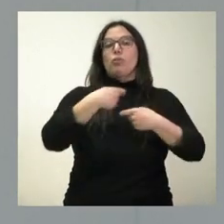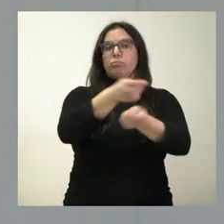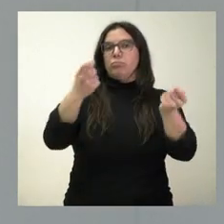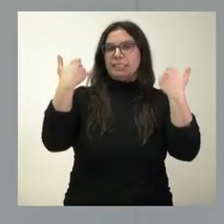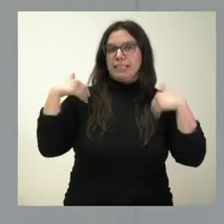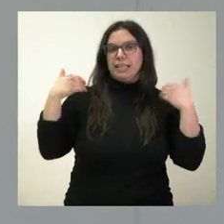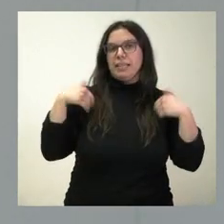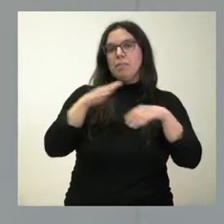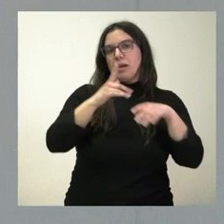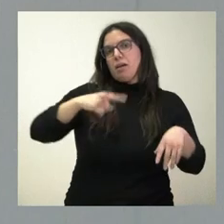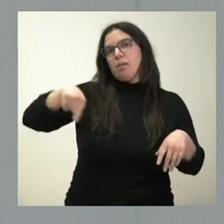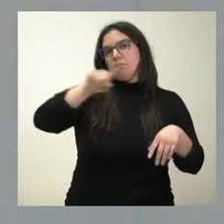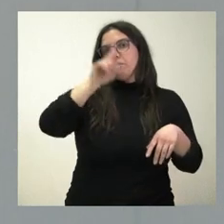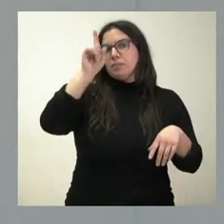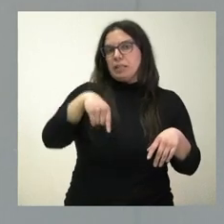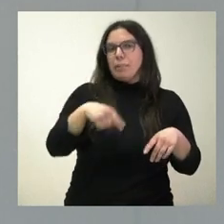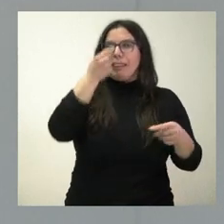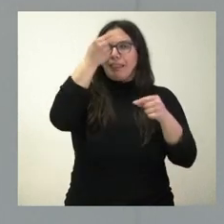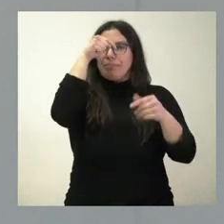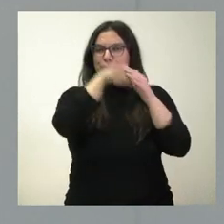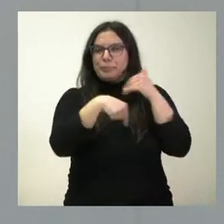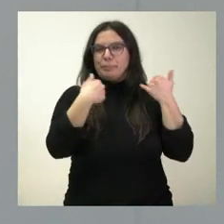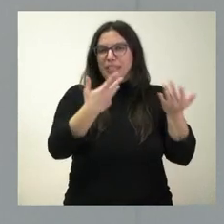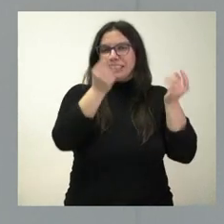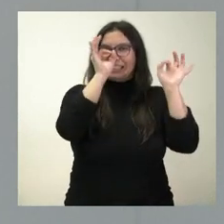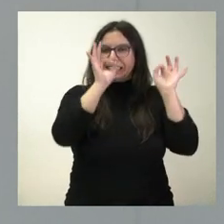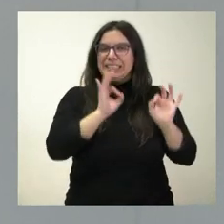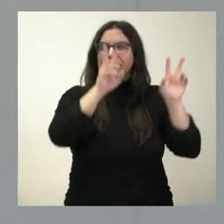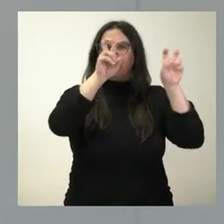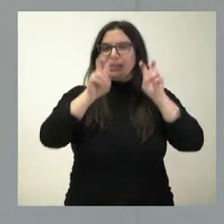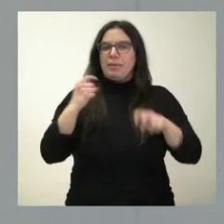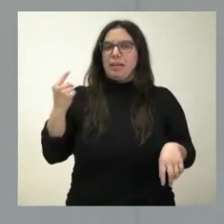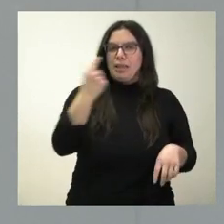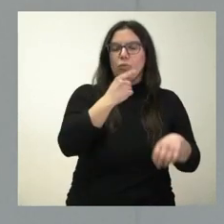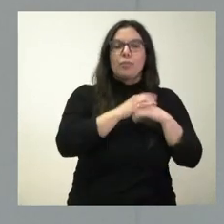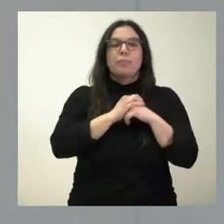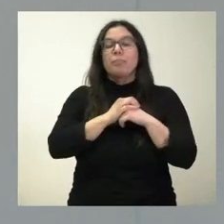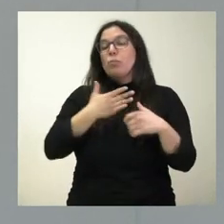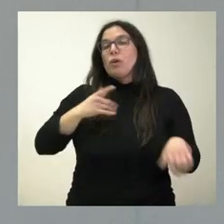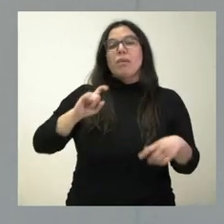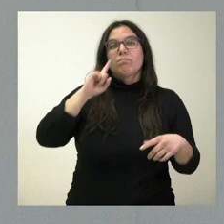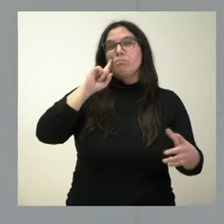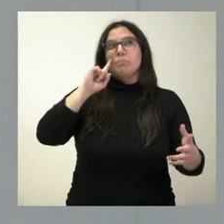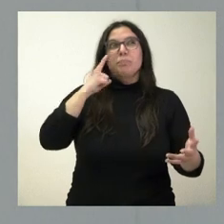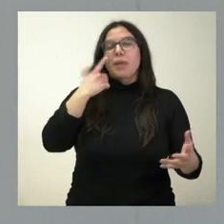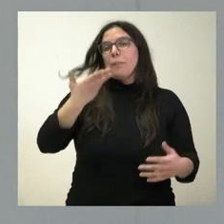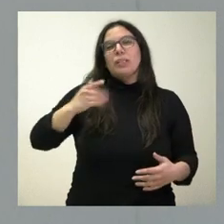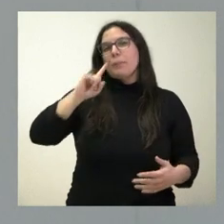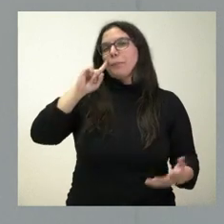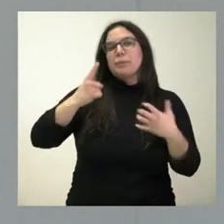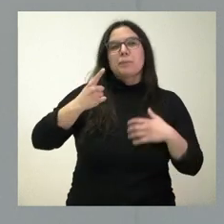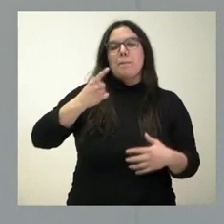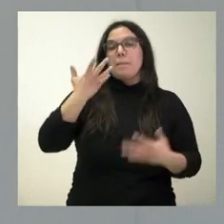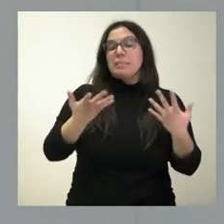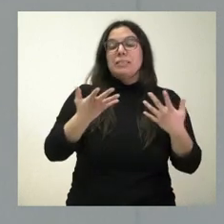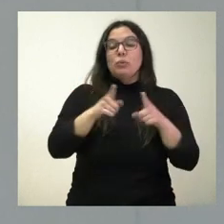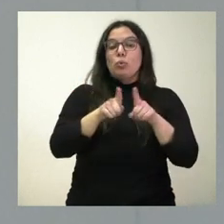que también tengan el detalle más concreto y especifico de cada una de estas cuestiones. El primero de los asuntos, quizá el más relevante, es que ampliamos